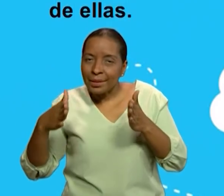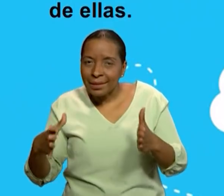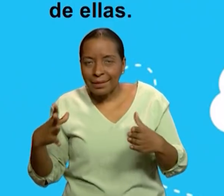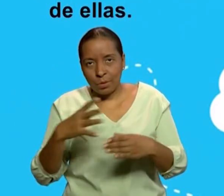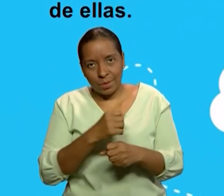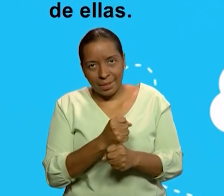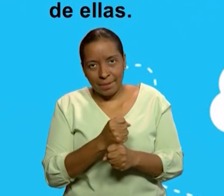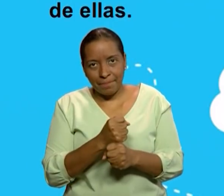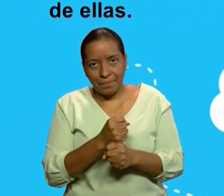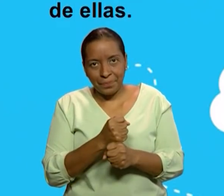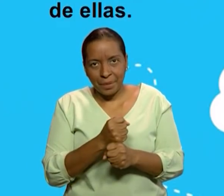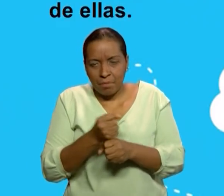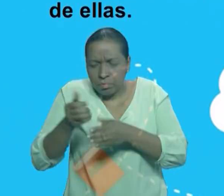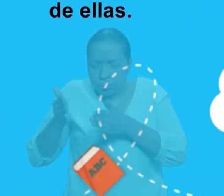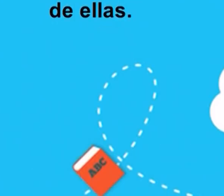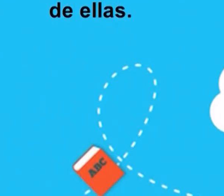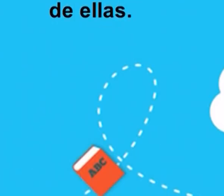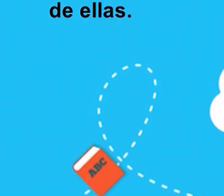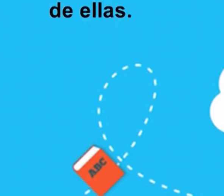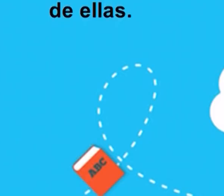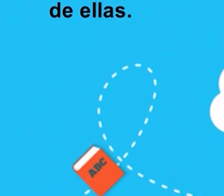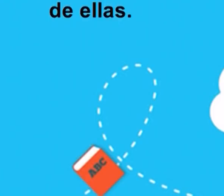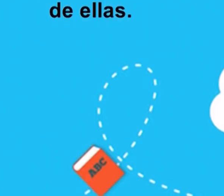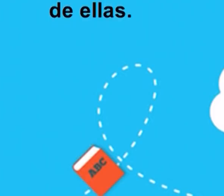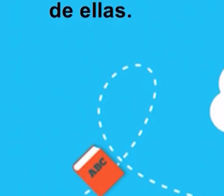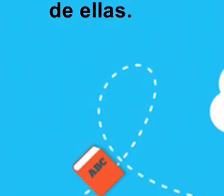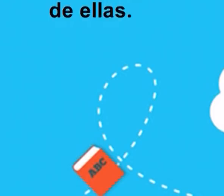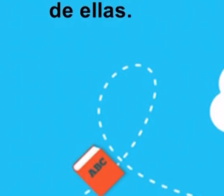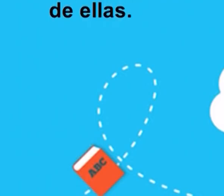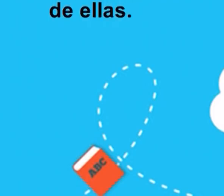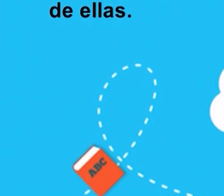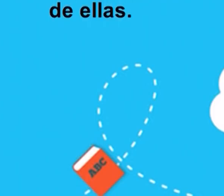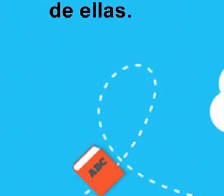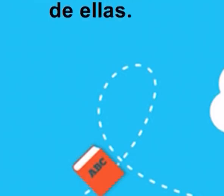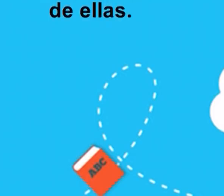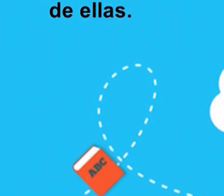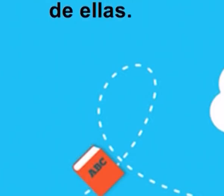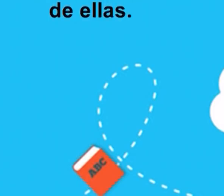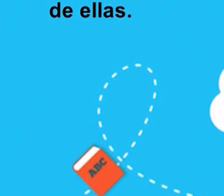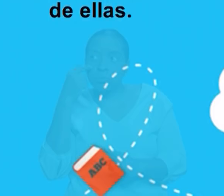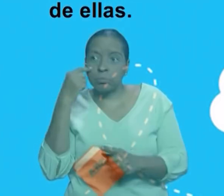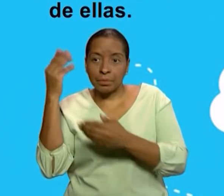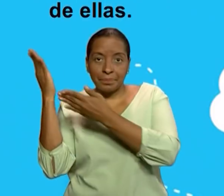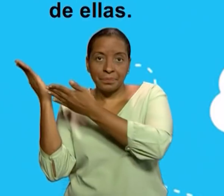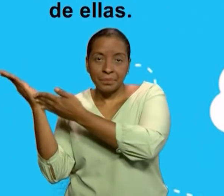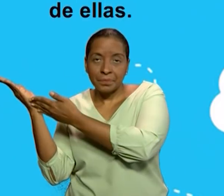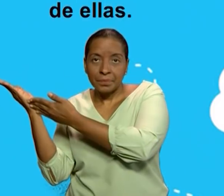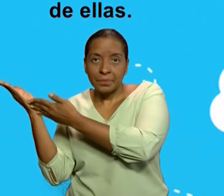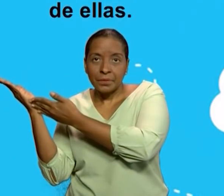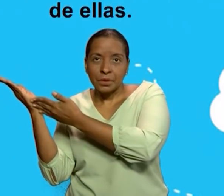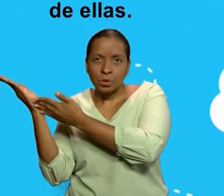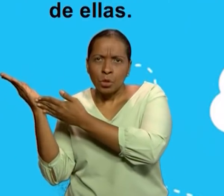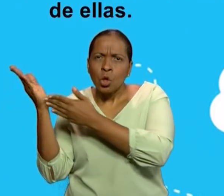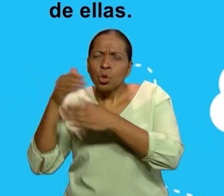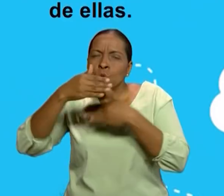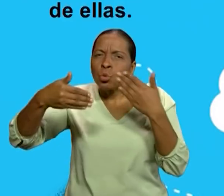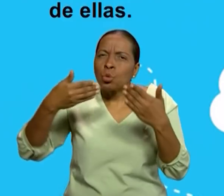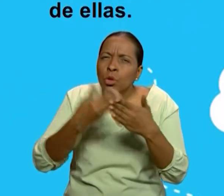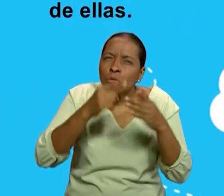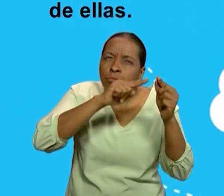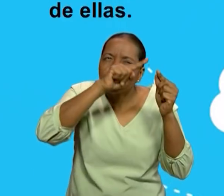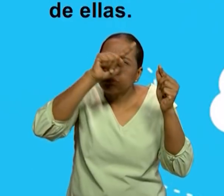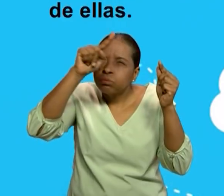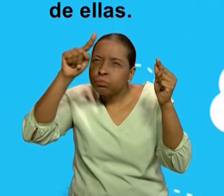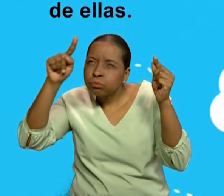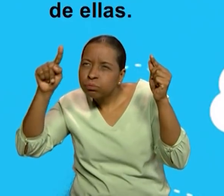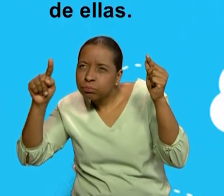Vas a ordenar del 1 al 4 las etapas del ciclo del agua y colocar el nombre